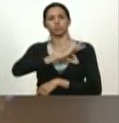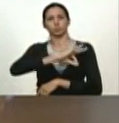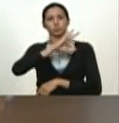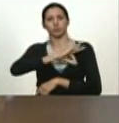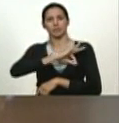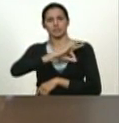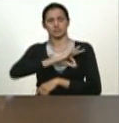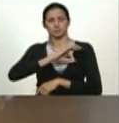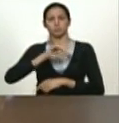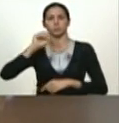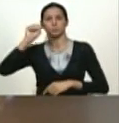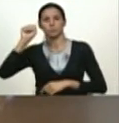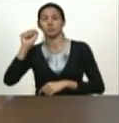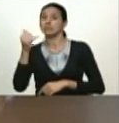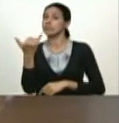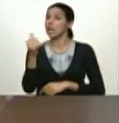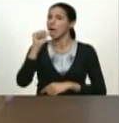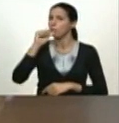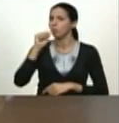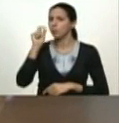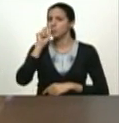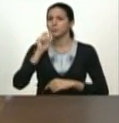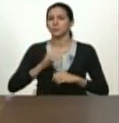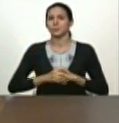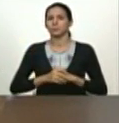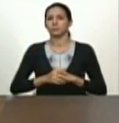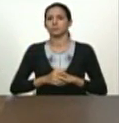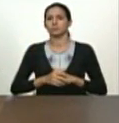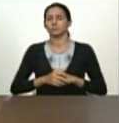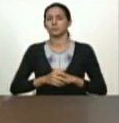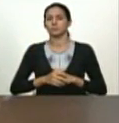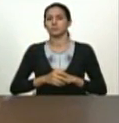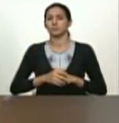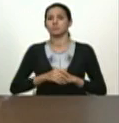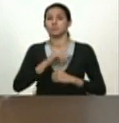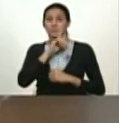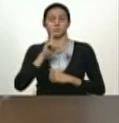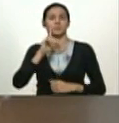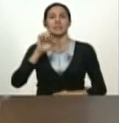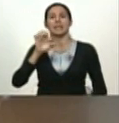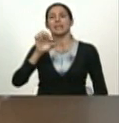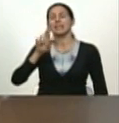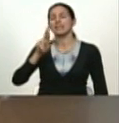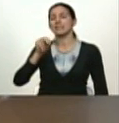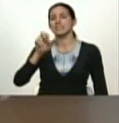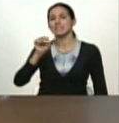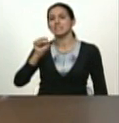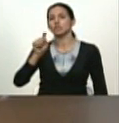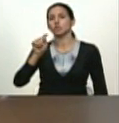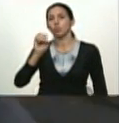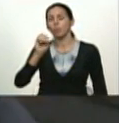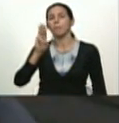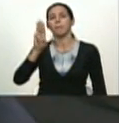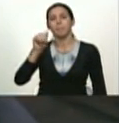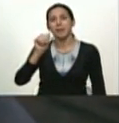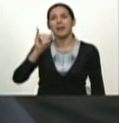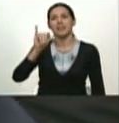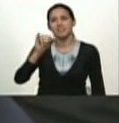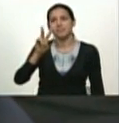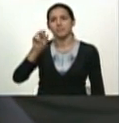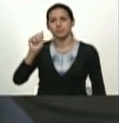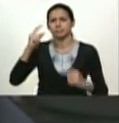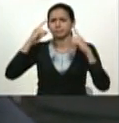aguas al ingeniero Ernesto Paiva experto profesor universitario y hombre